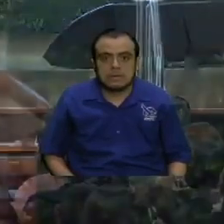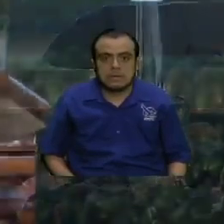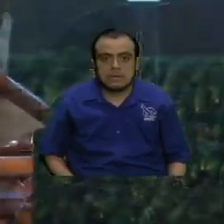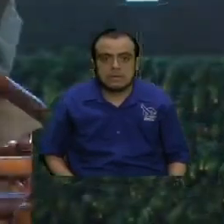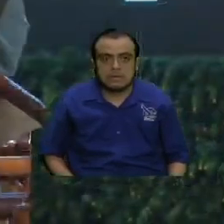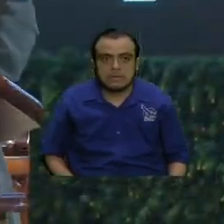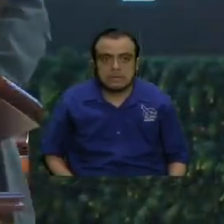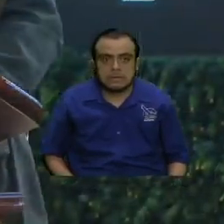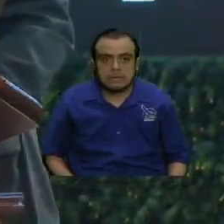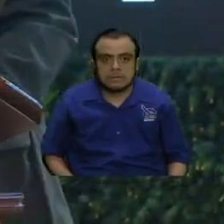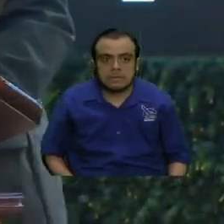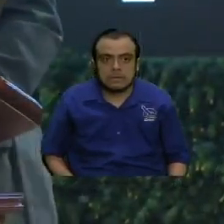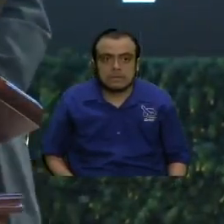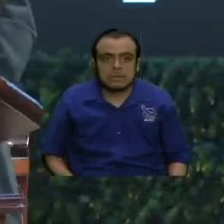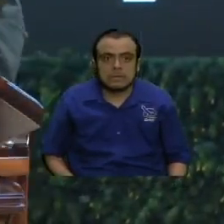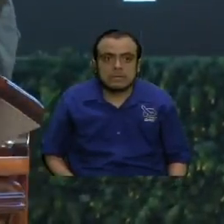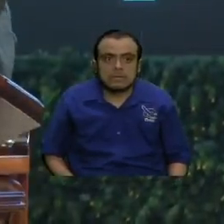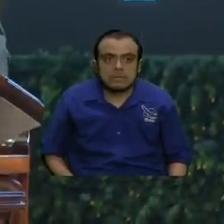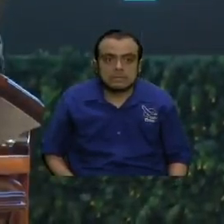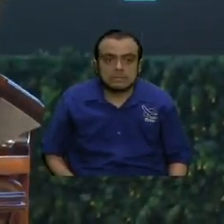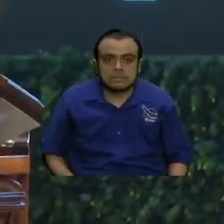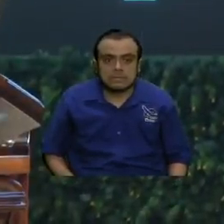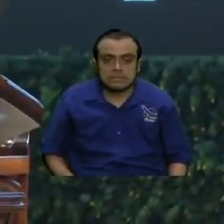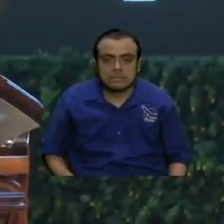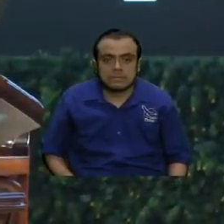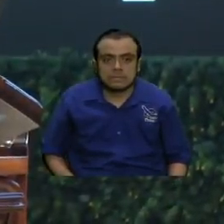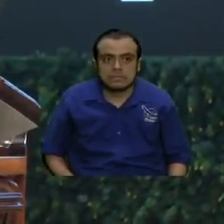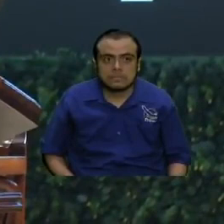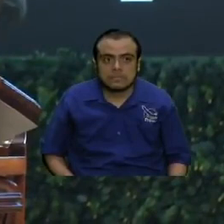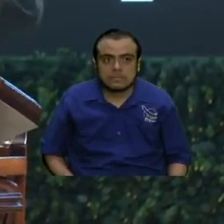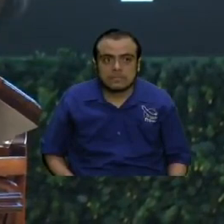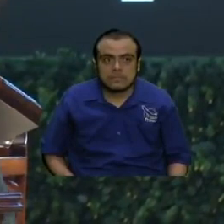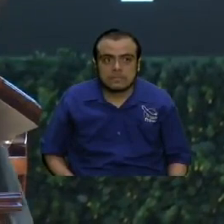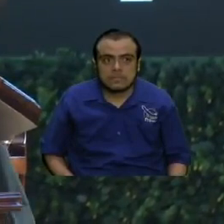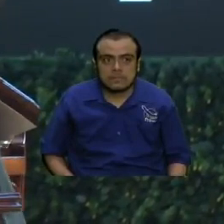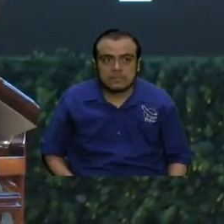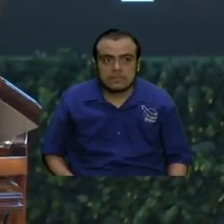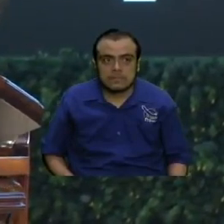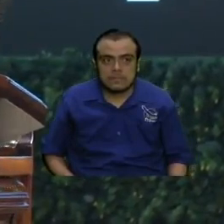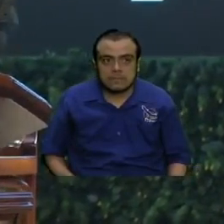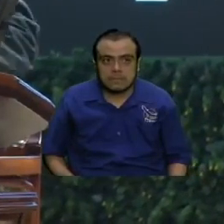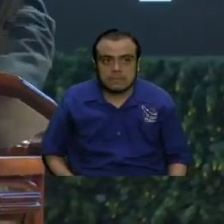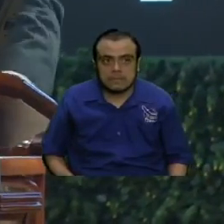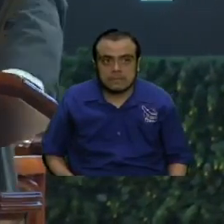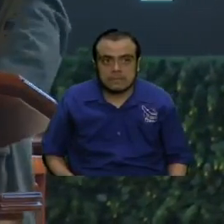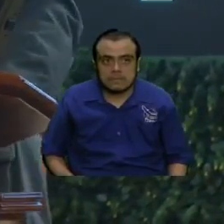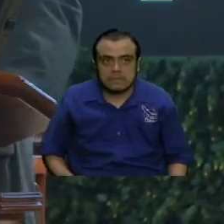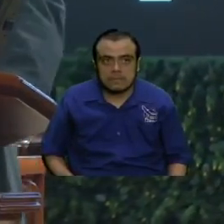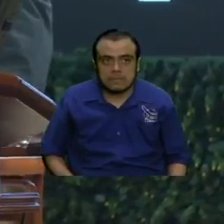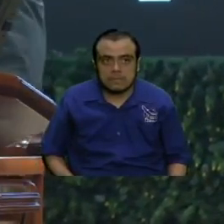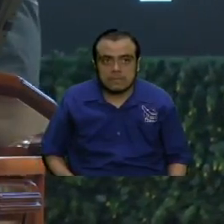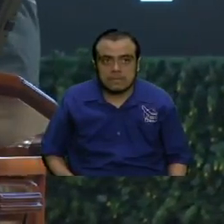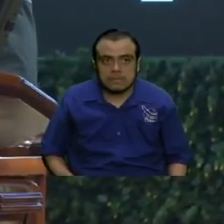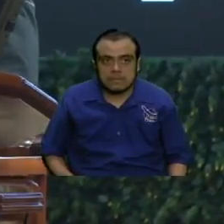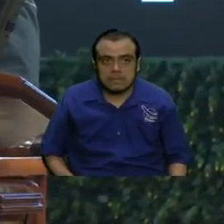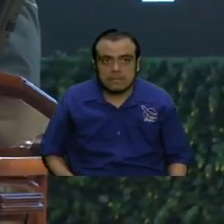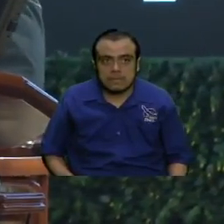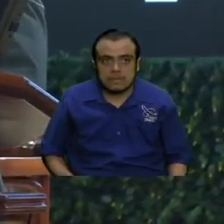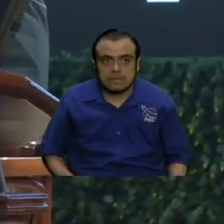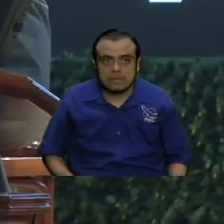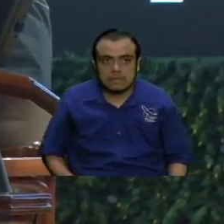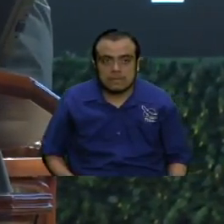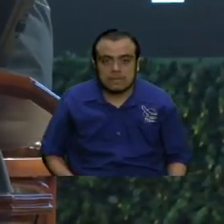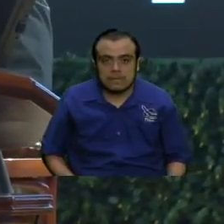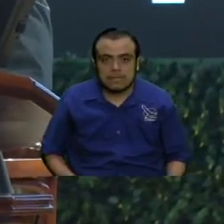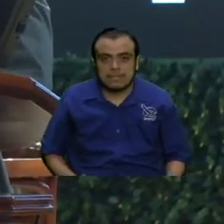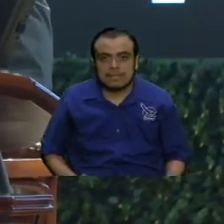Ay, Padre, ayúdame, Señor. Pero sigamos, pues. ¿Cómo voy de tiempo? Voy re bien. Aquellos me están marcando allá también.